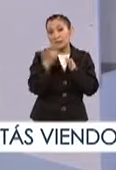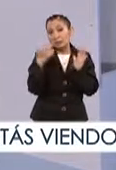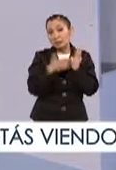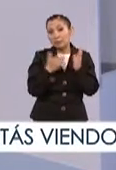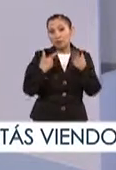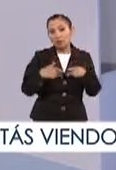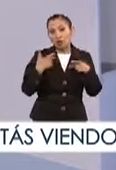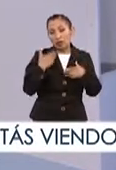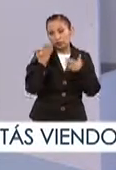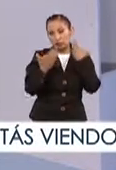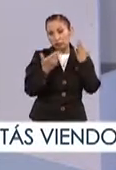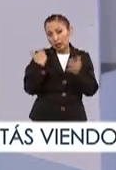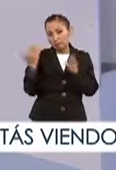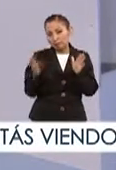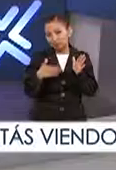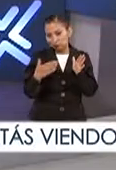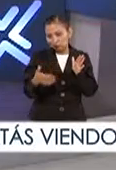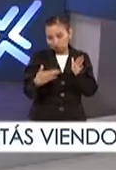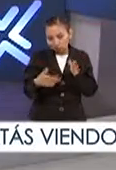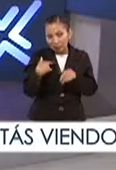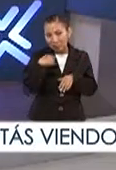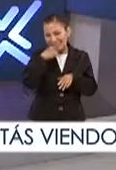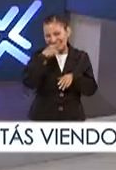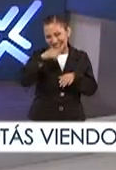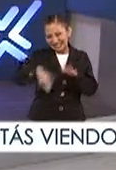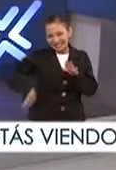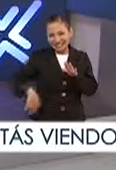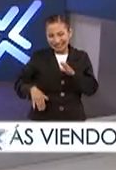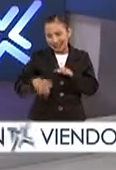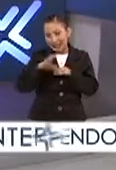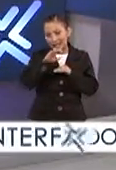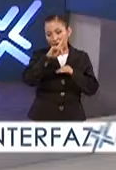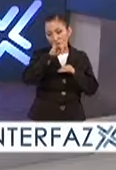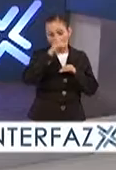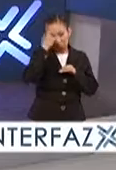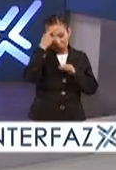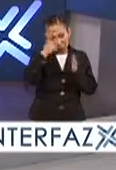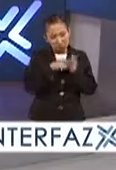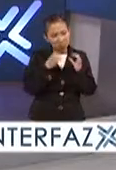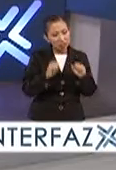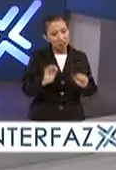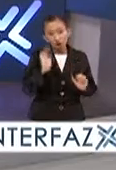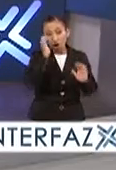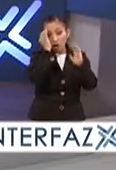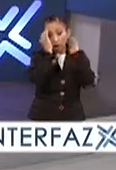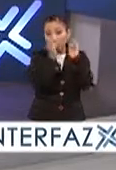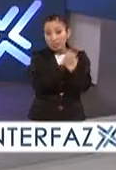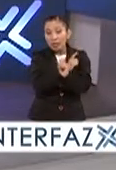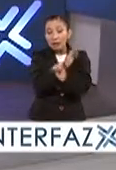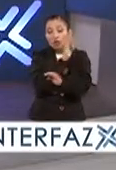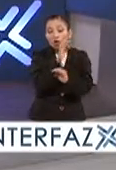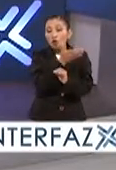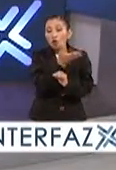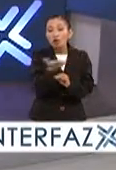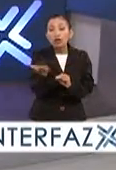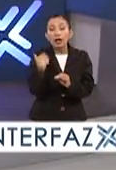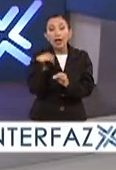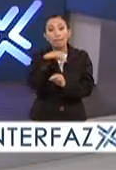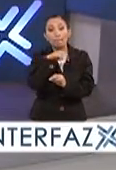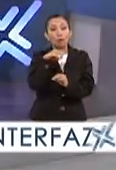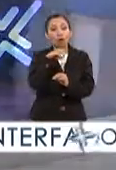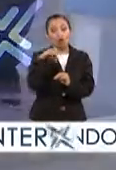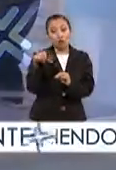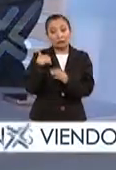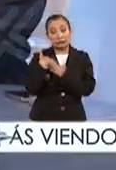13 mil personas, lo cual como bien decía Omar, el claustro está convencido que el conocimiento debe ser para todos, y el MOOC es